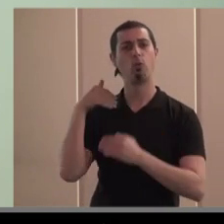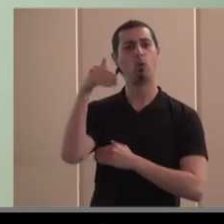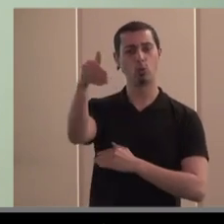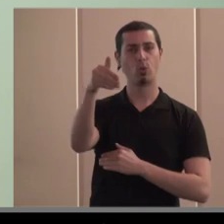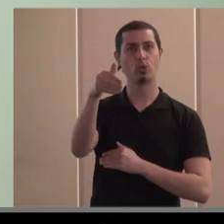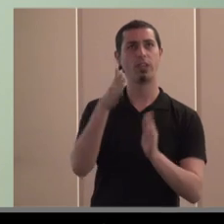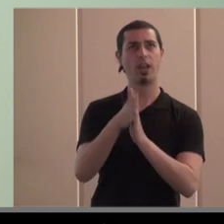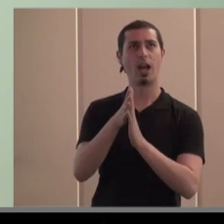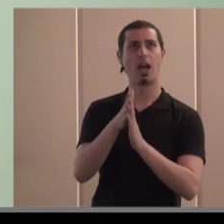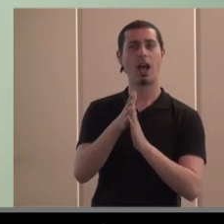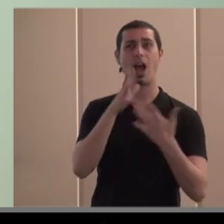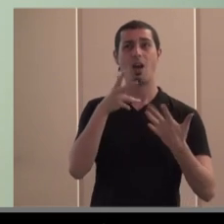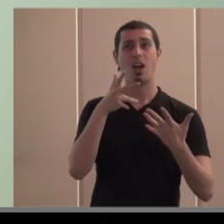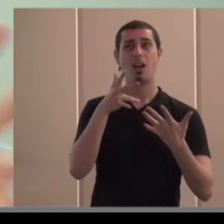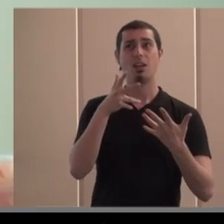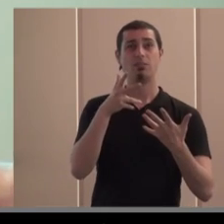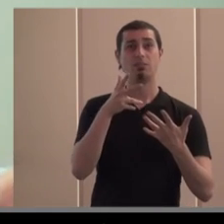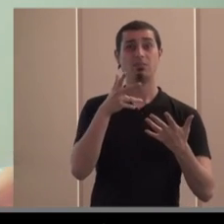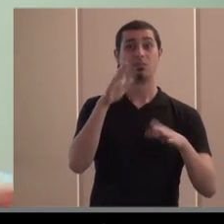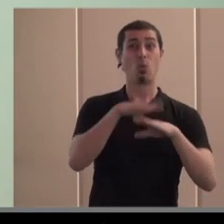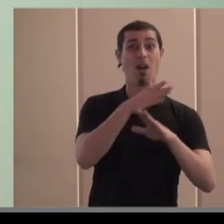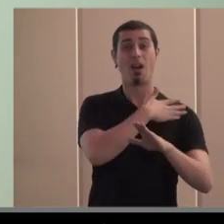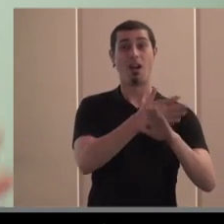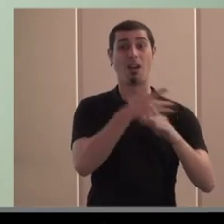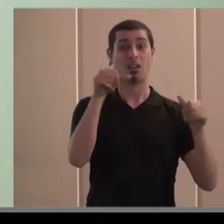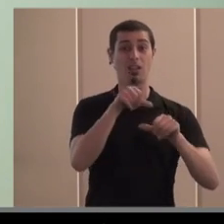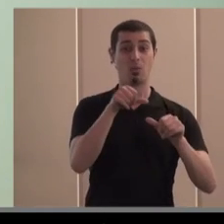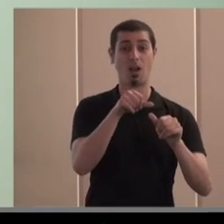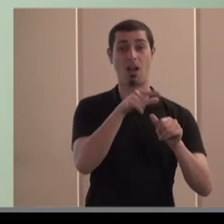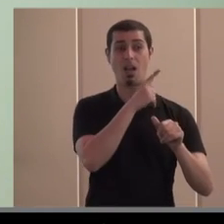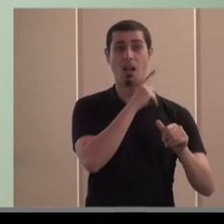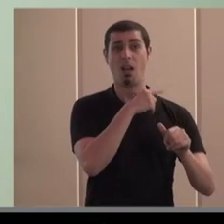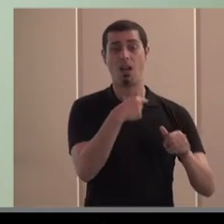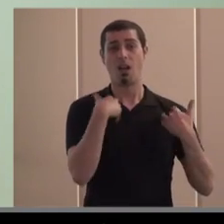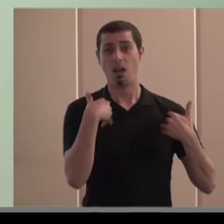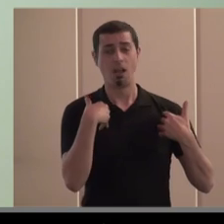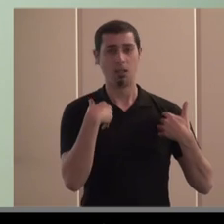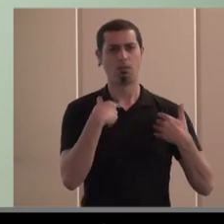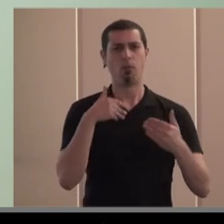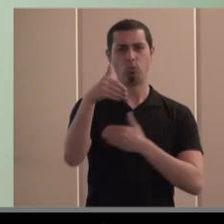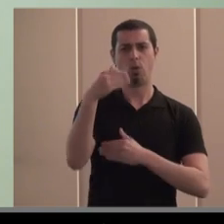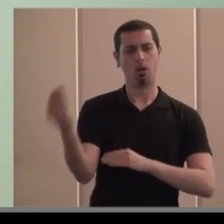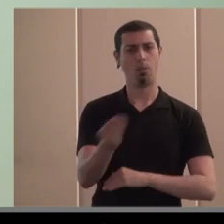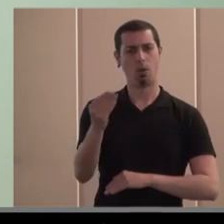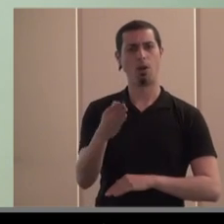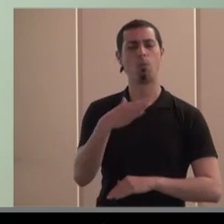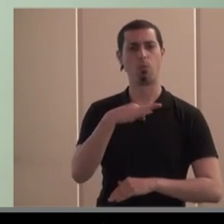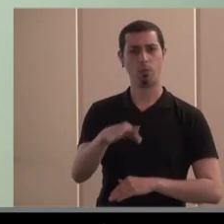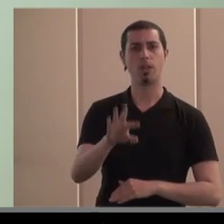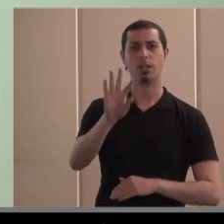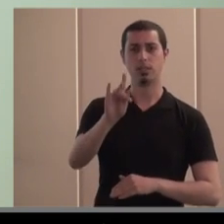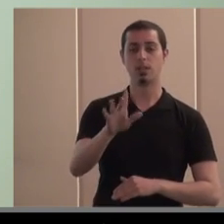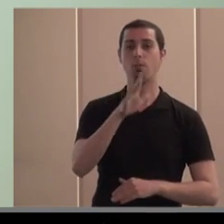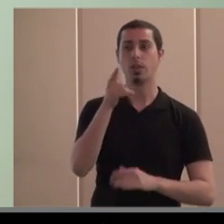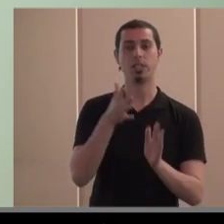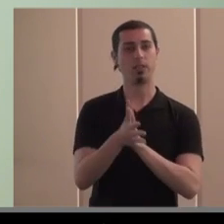medio y largo plazo y no limitándonos a capear el temporal generado por la crisis si solo administramos la salida de la crisis tendremos más posibilidades de fracasar de estar